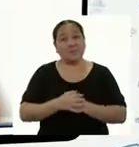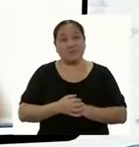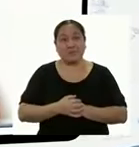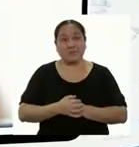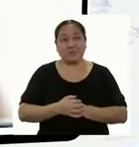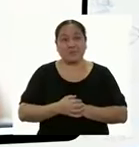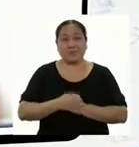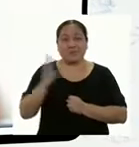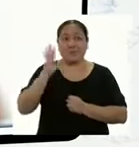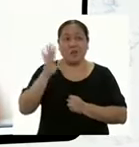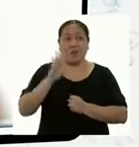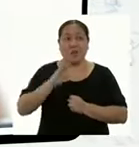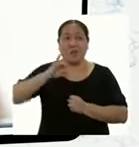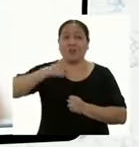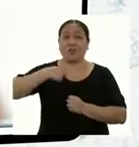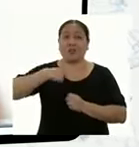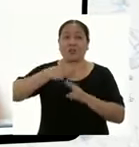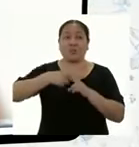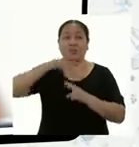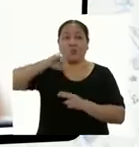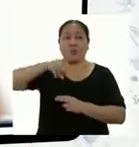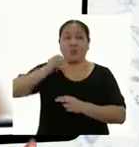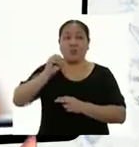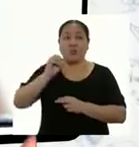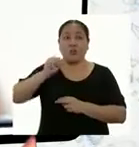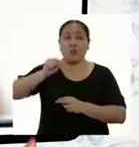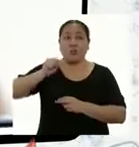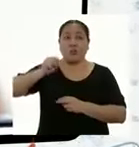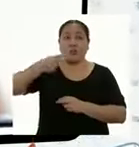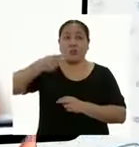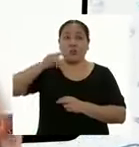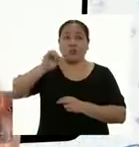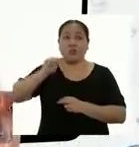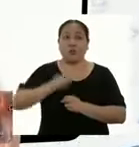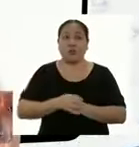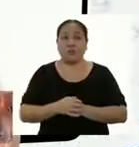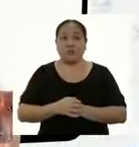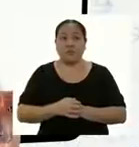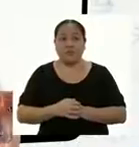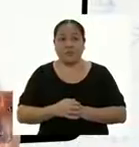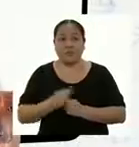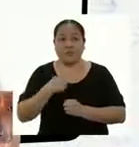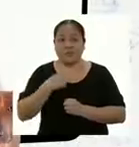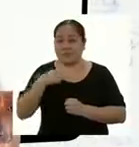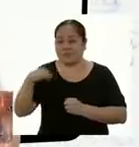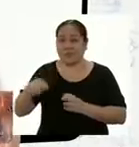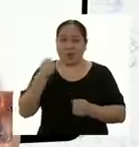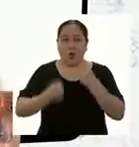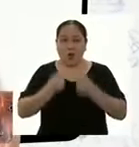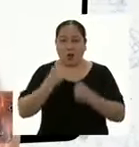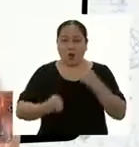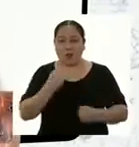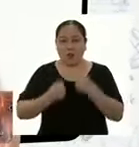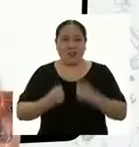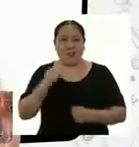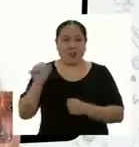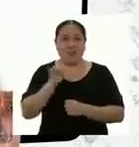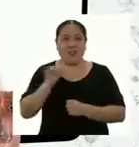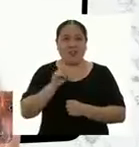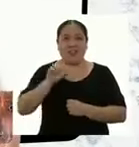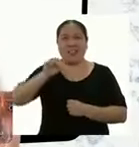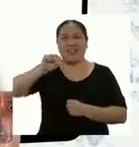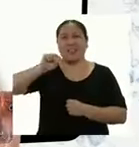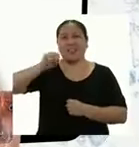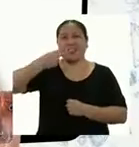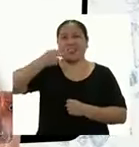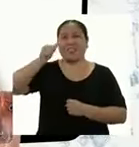Hola, yo soy Nyoza, y este es mi perrito Chasqui. Le puse así porque corre y corre como los mensajeros de los incas. Desde